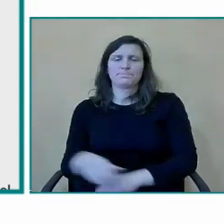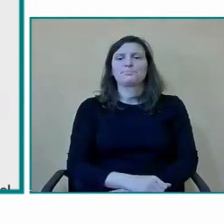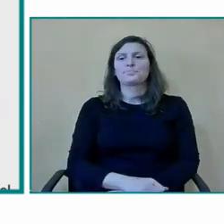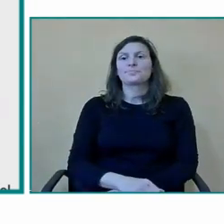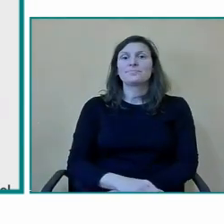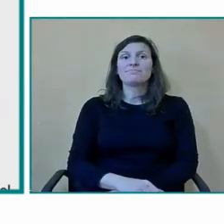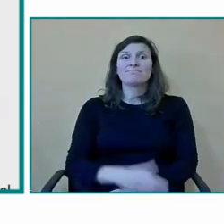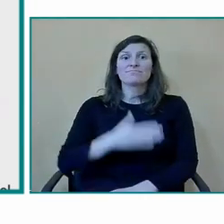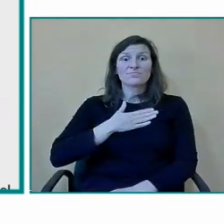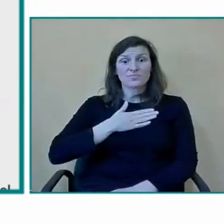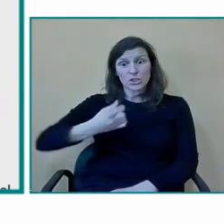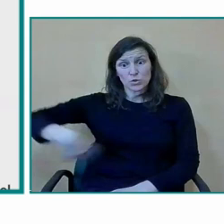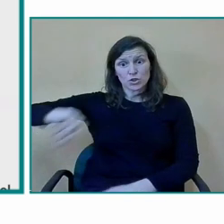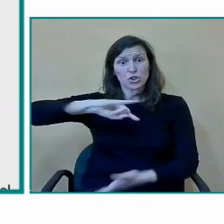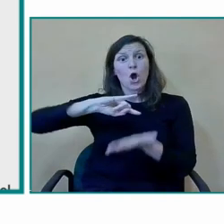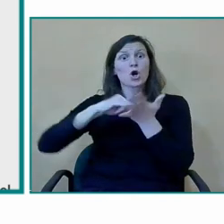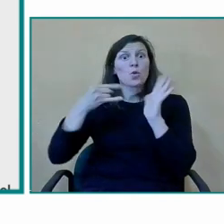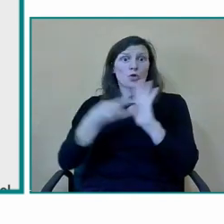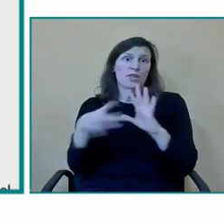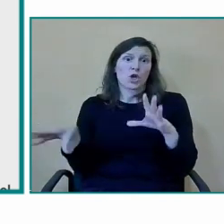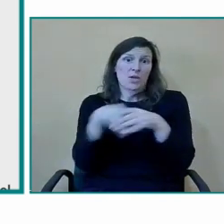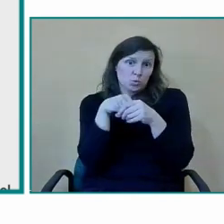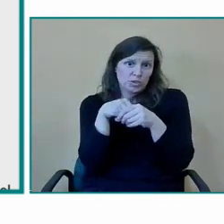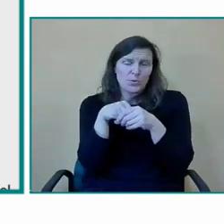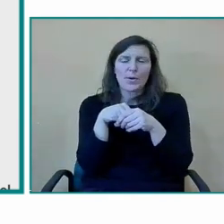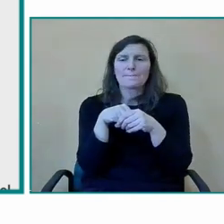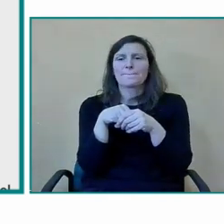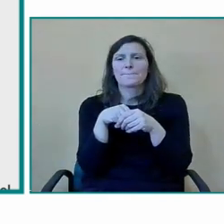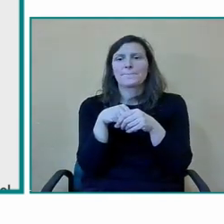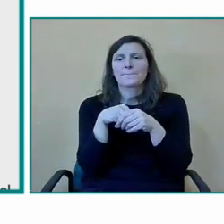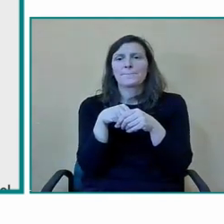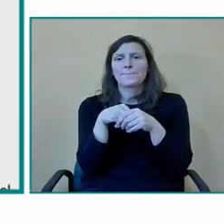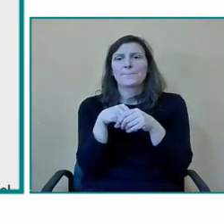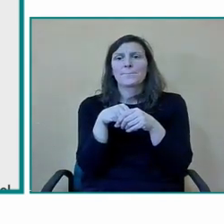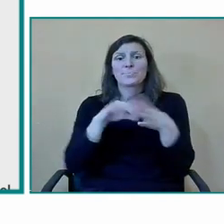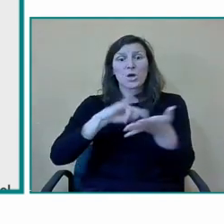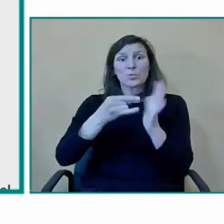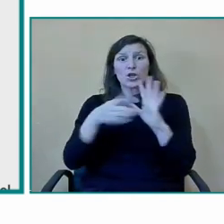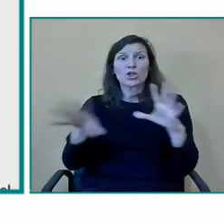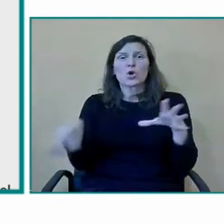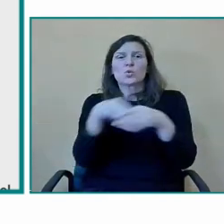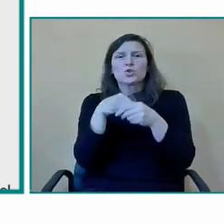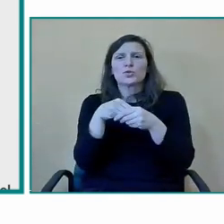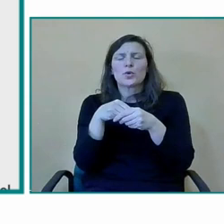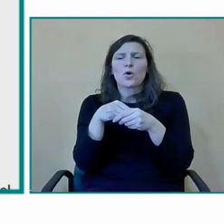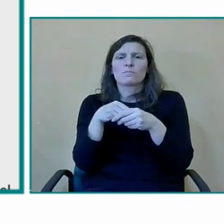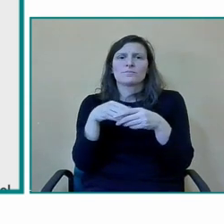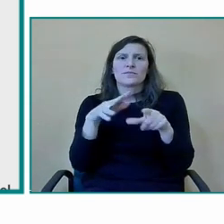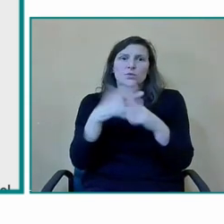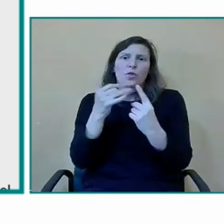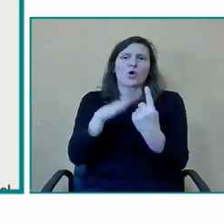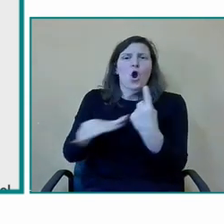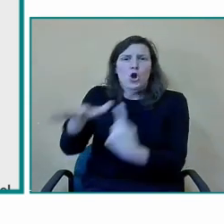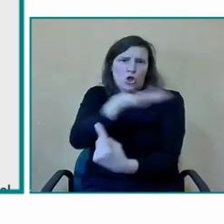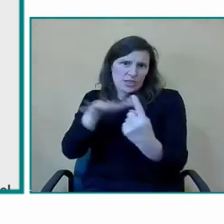el proyecto en este caso se encuentra contextualizado pues como bien